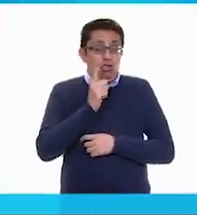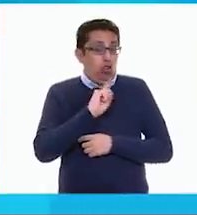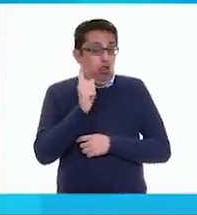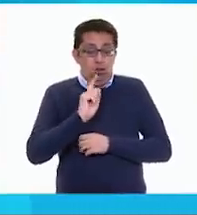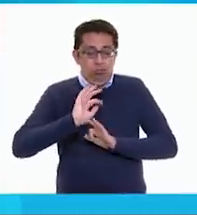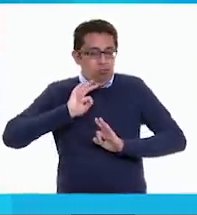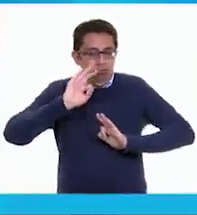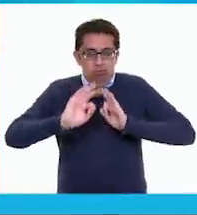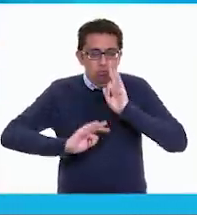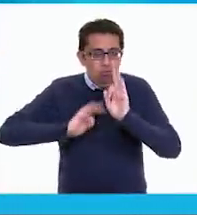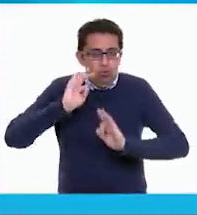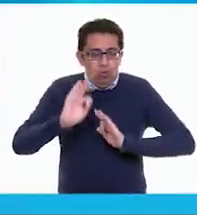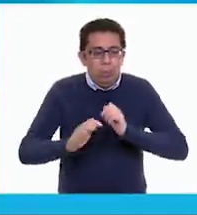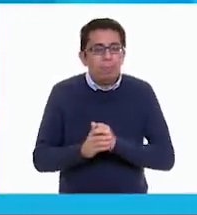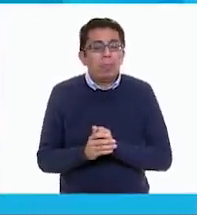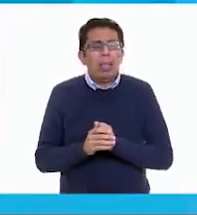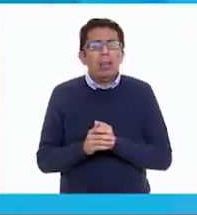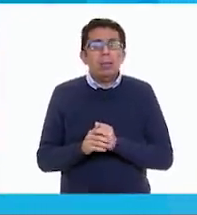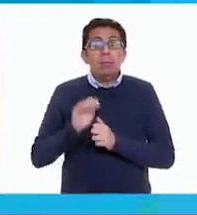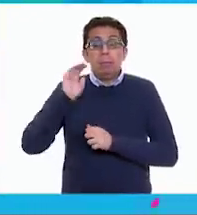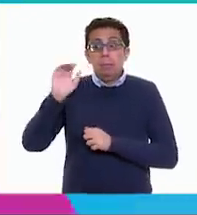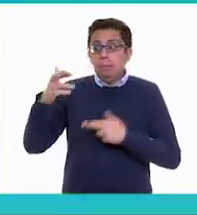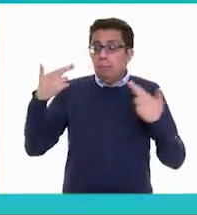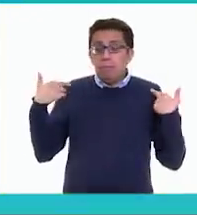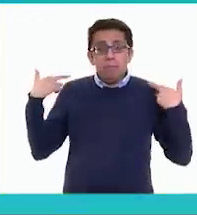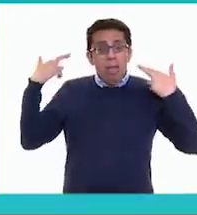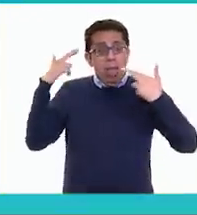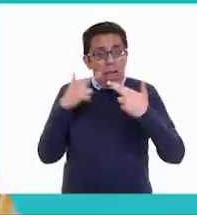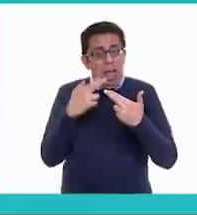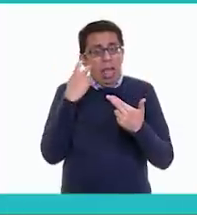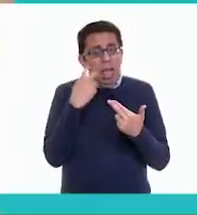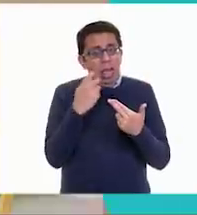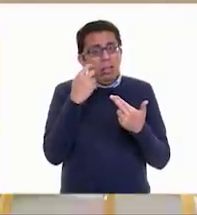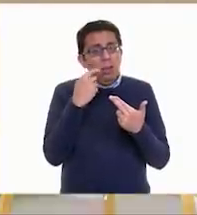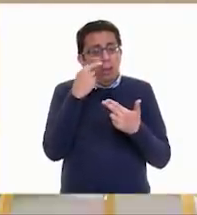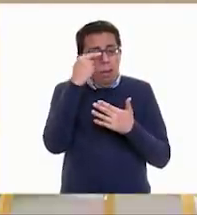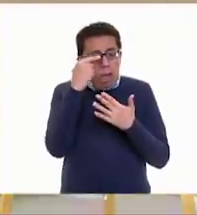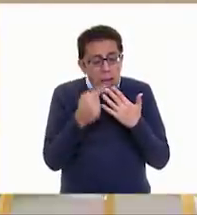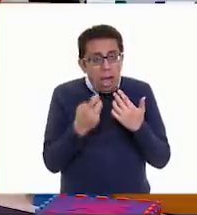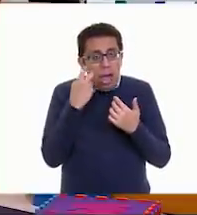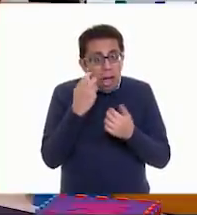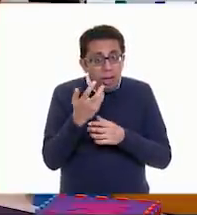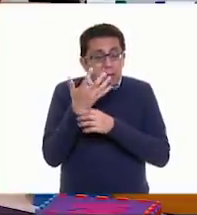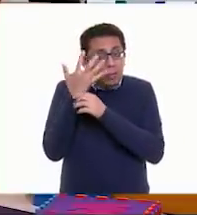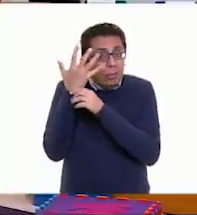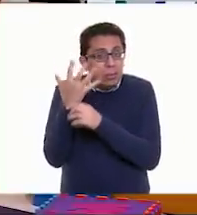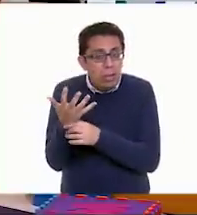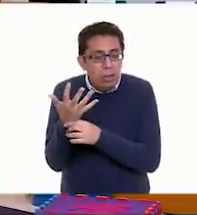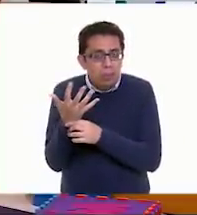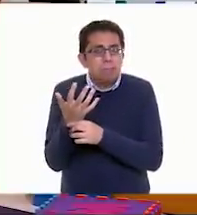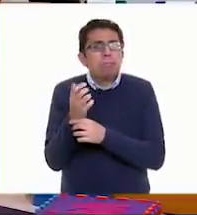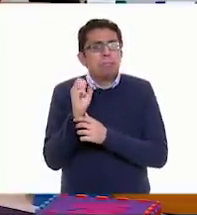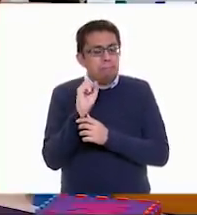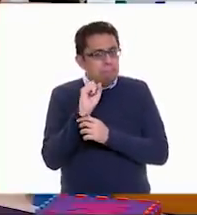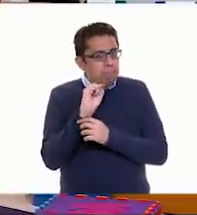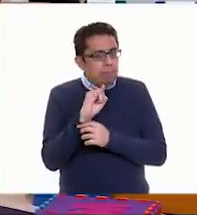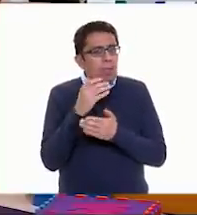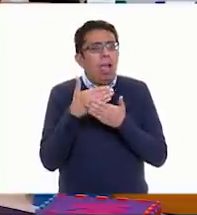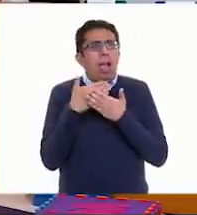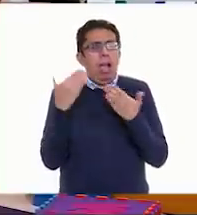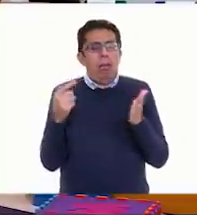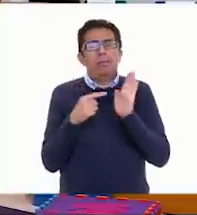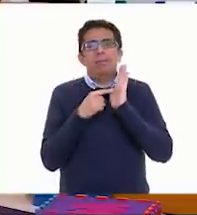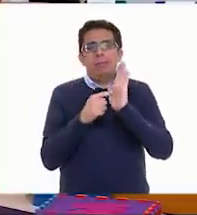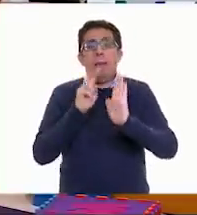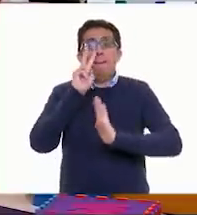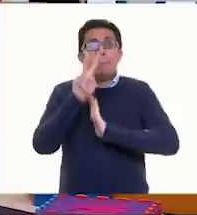lo va a hacer. Oiga, maestra, todo eso dice este texto. Así es. Ahora, ¿qué te parece si te muestro el primer